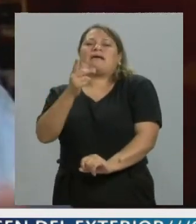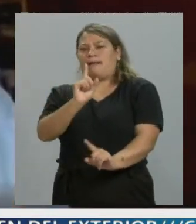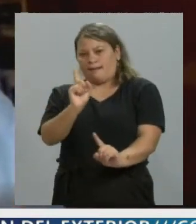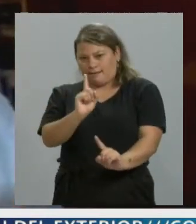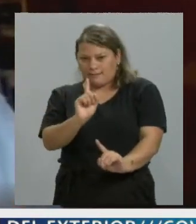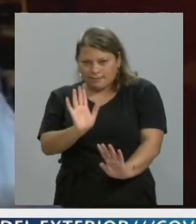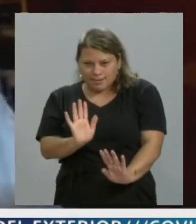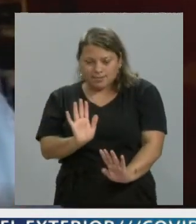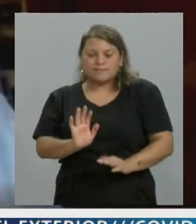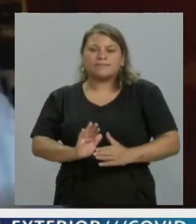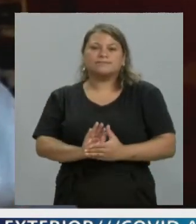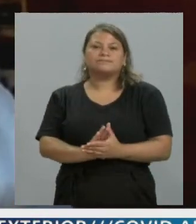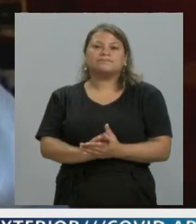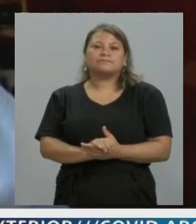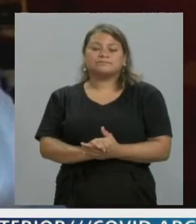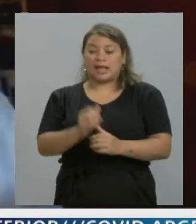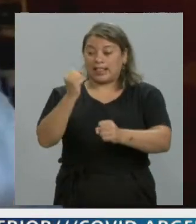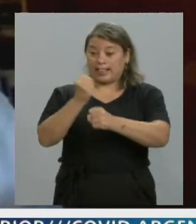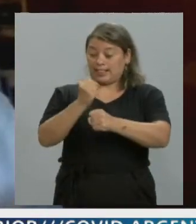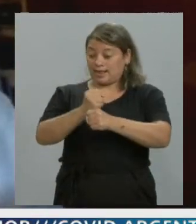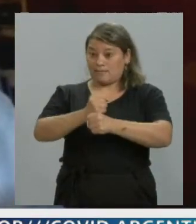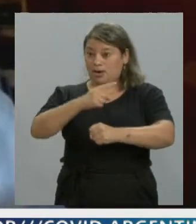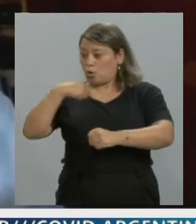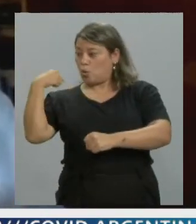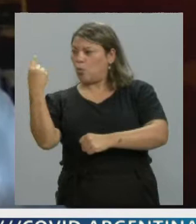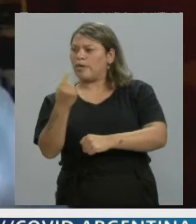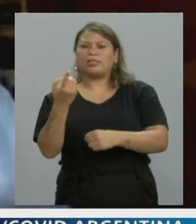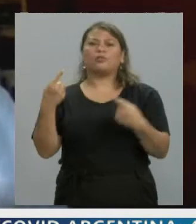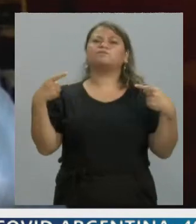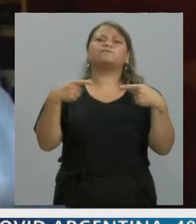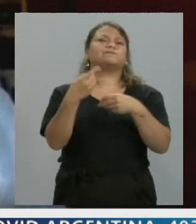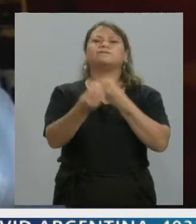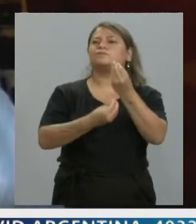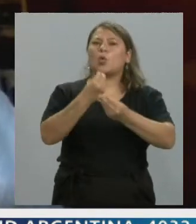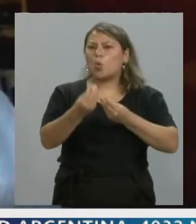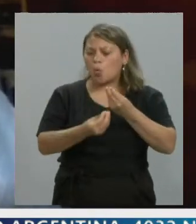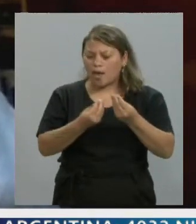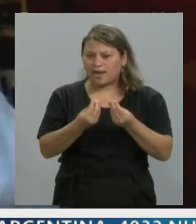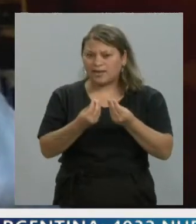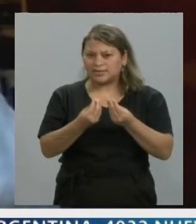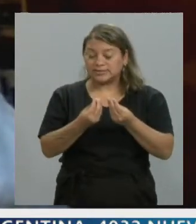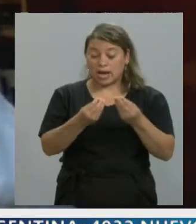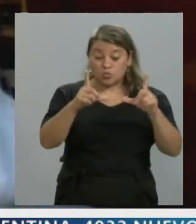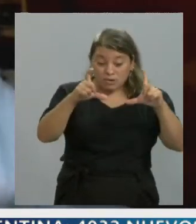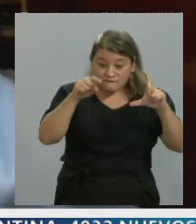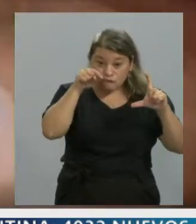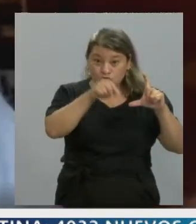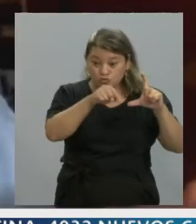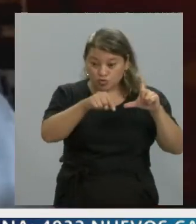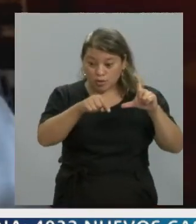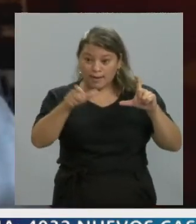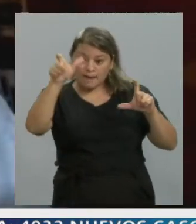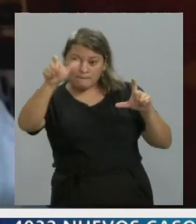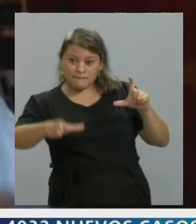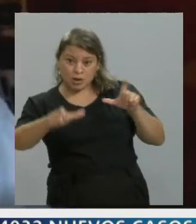Simplemente nuestro trabajo consiste en lograr que las personas